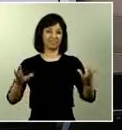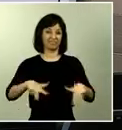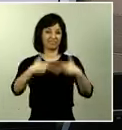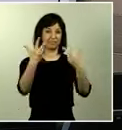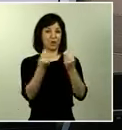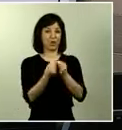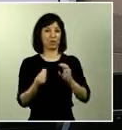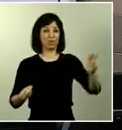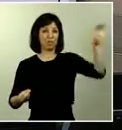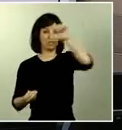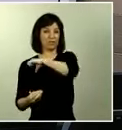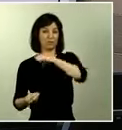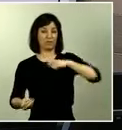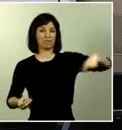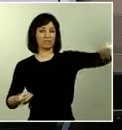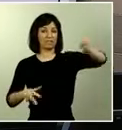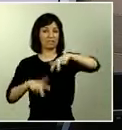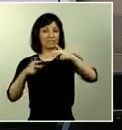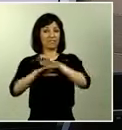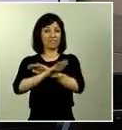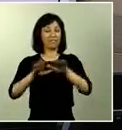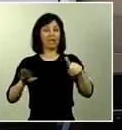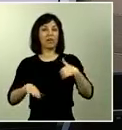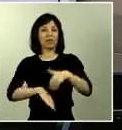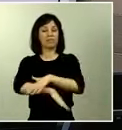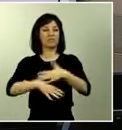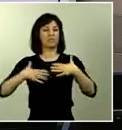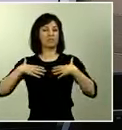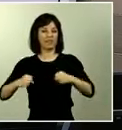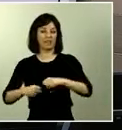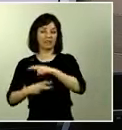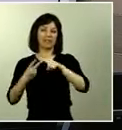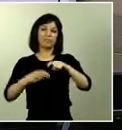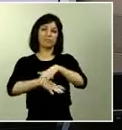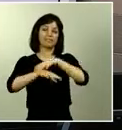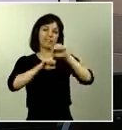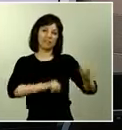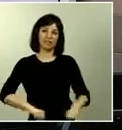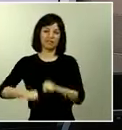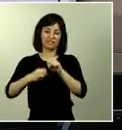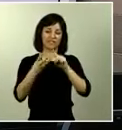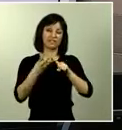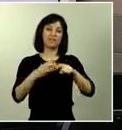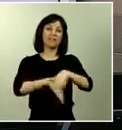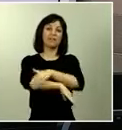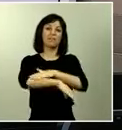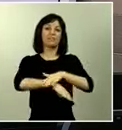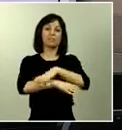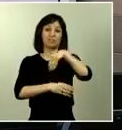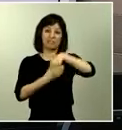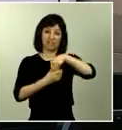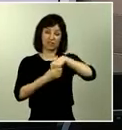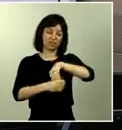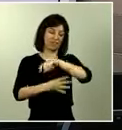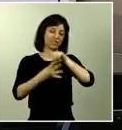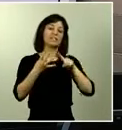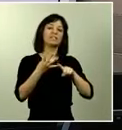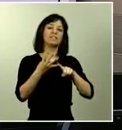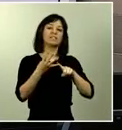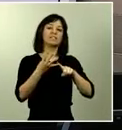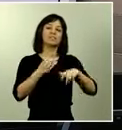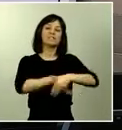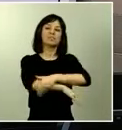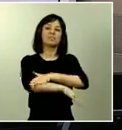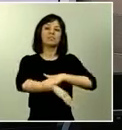el ministro de Sanidad, Salvador Illa, la ministra de Defensa, Margarita Robles, el ministro del Interior, Fernando Grande Marlaska y el ministro de